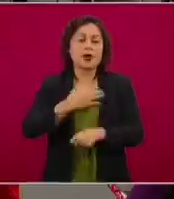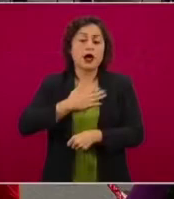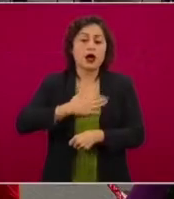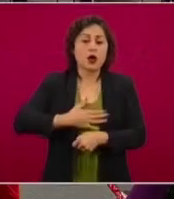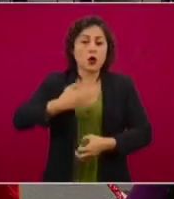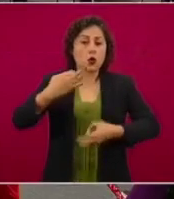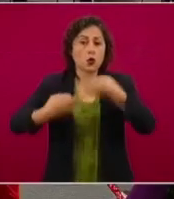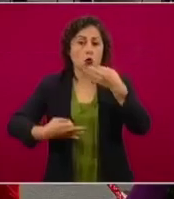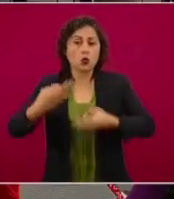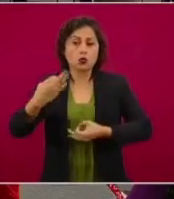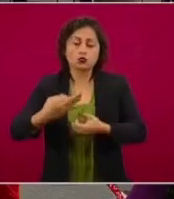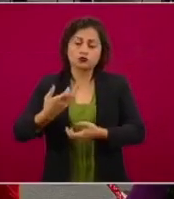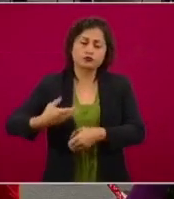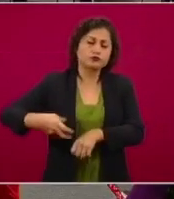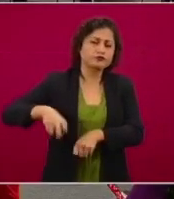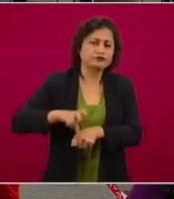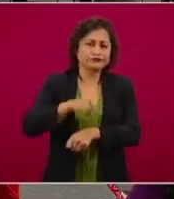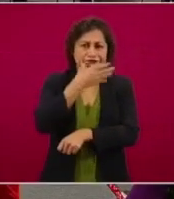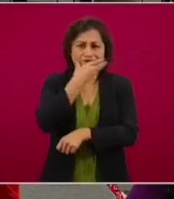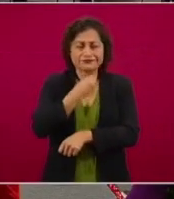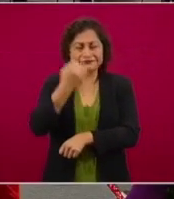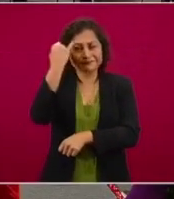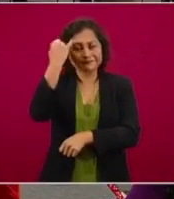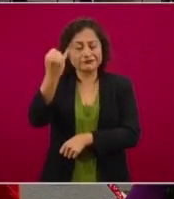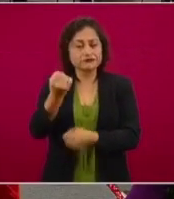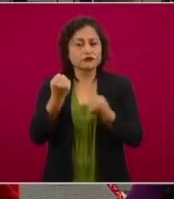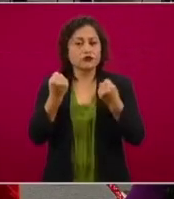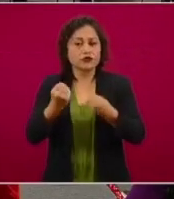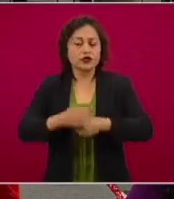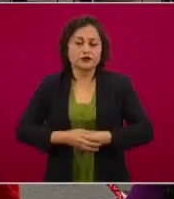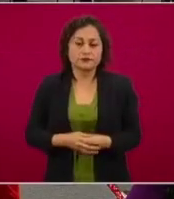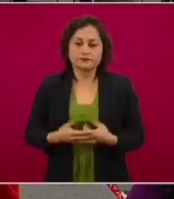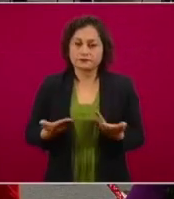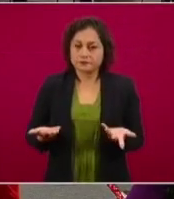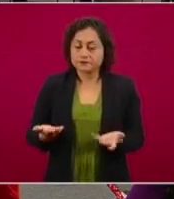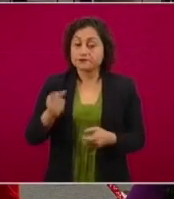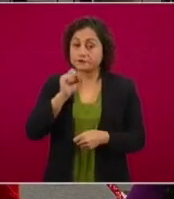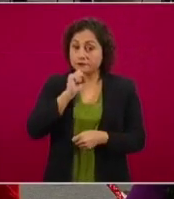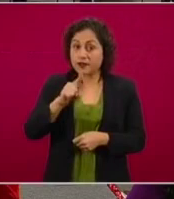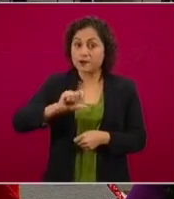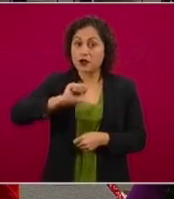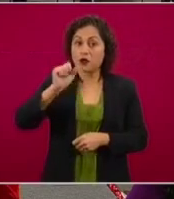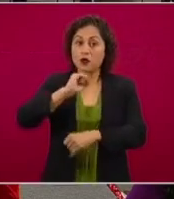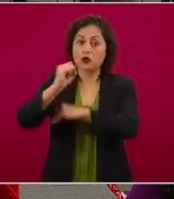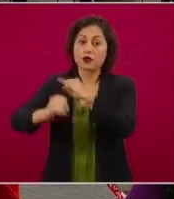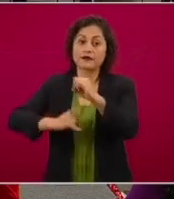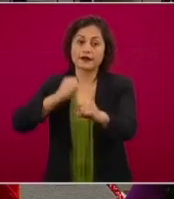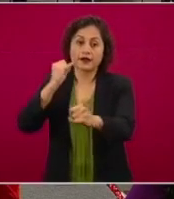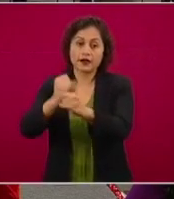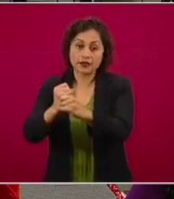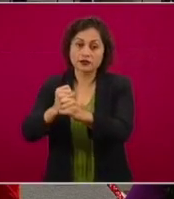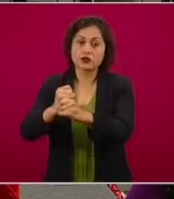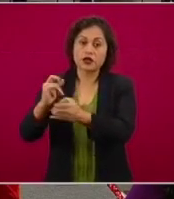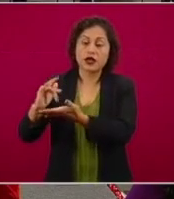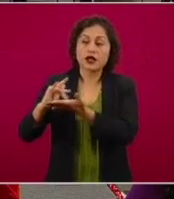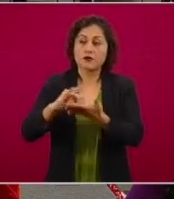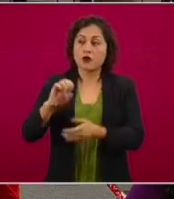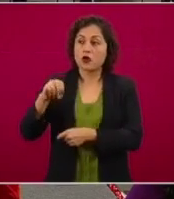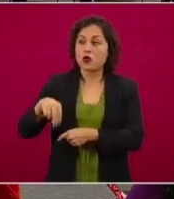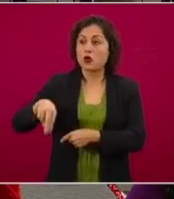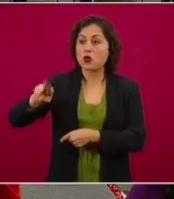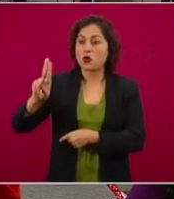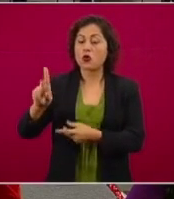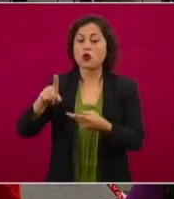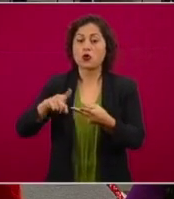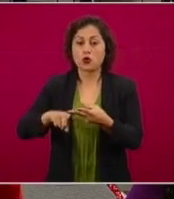Y un punto importantísimo que ha sido apoyado también por la comunidad internacional, Organización de las Naciones Unidas, Comisión Interamericana de